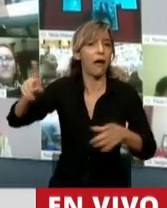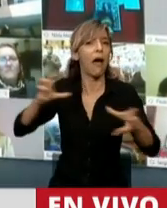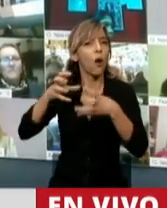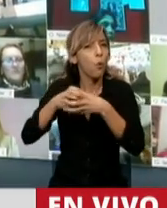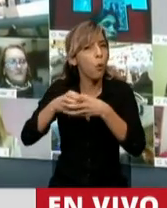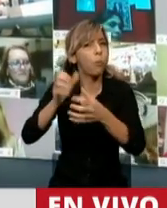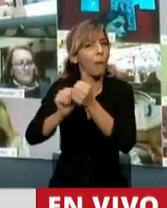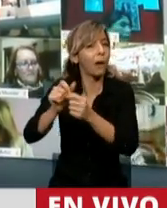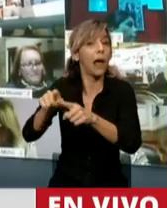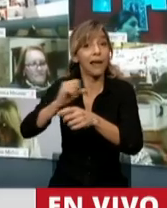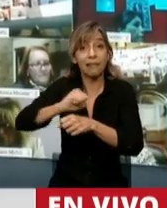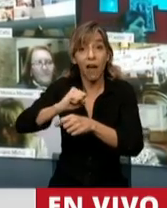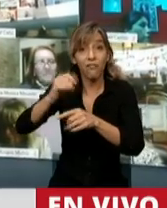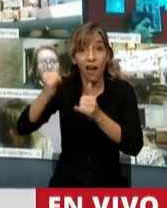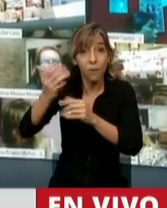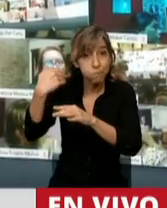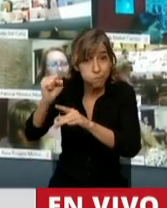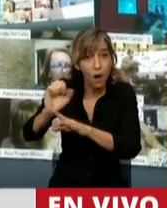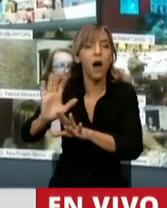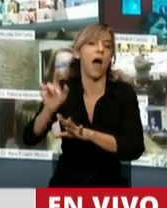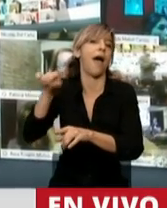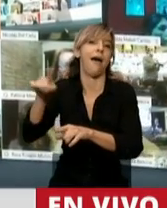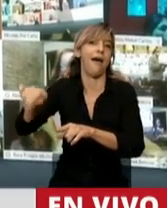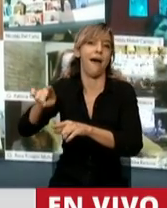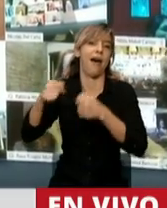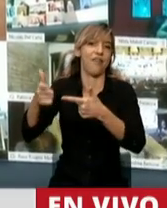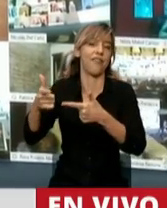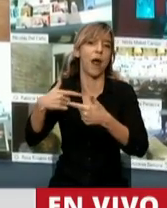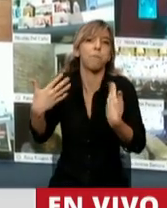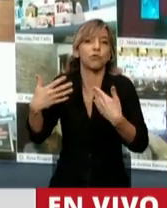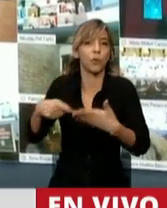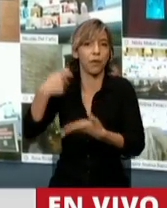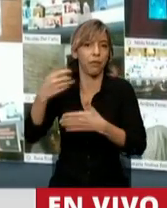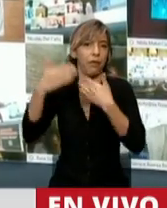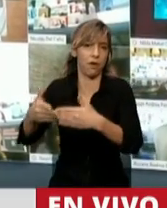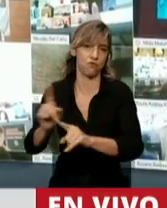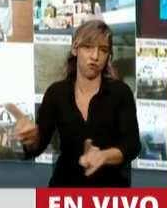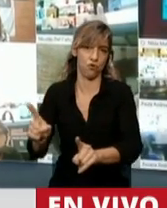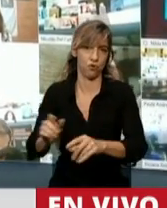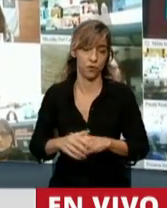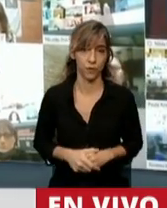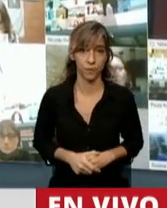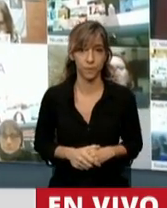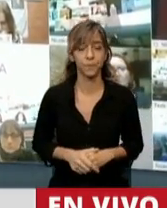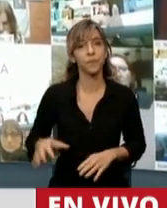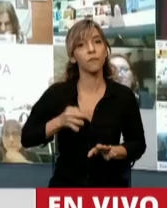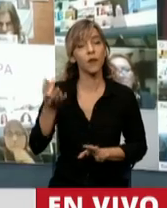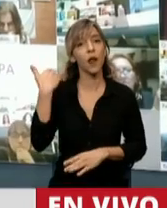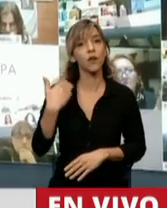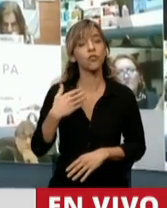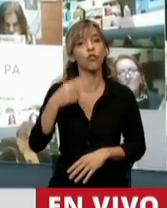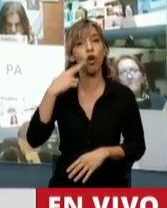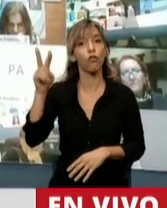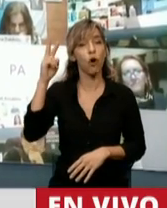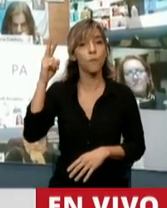simplemente la denuncia penal que presentamos en el año 2008 contra el Gobierno Nacional